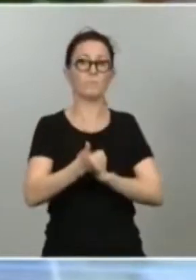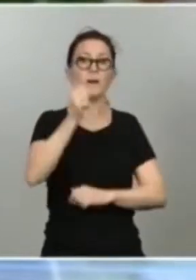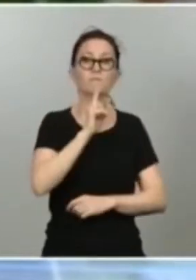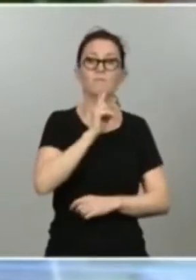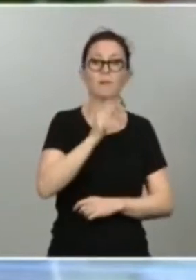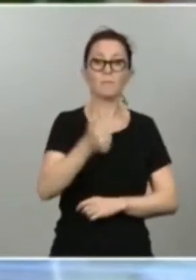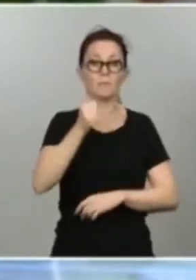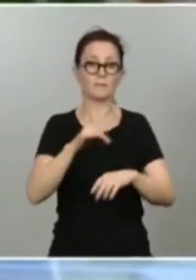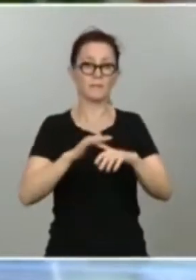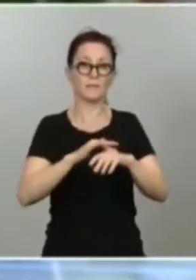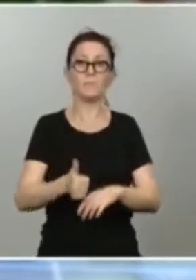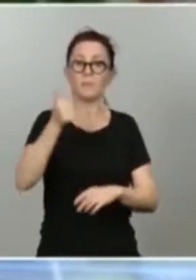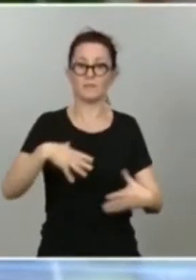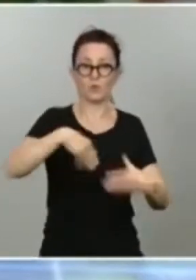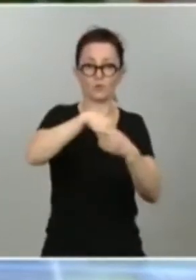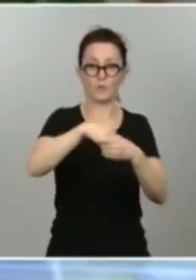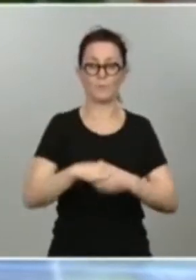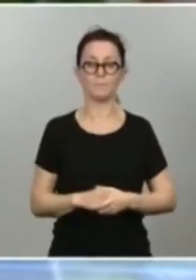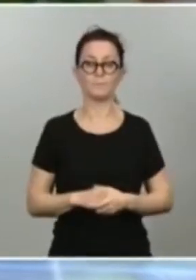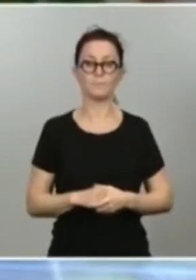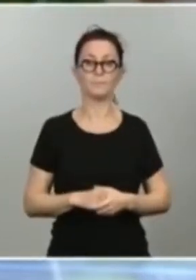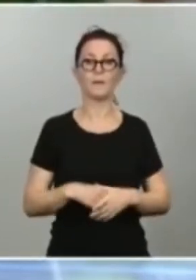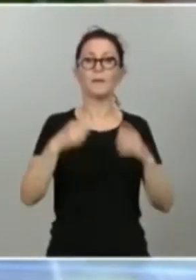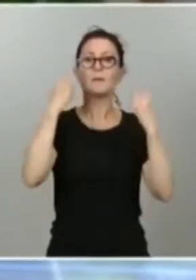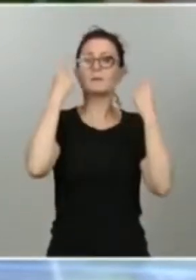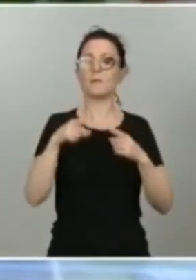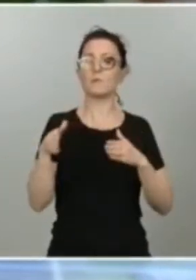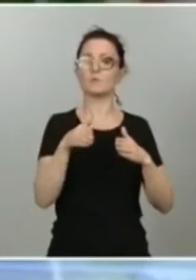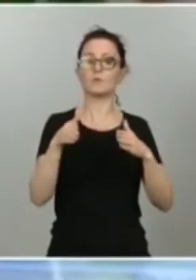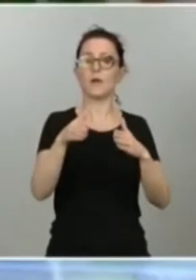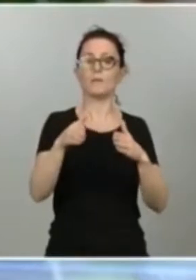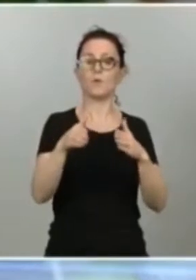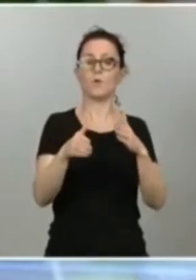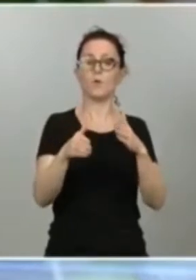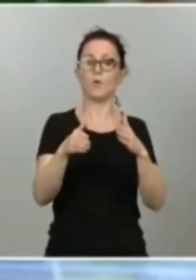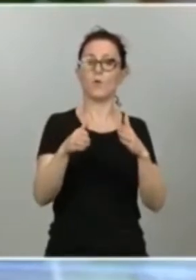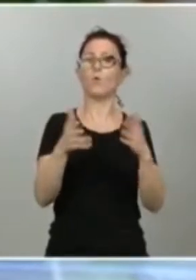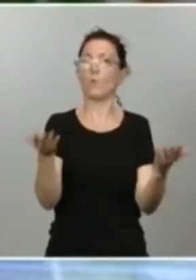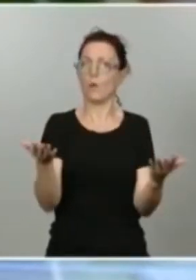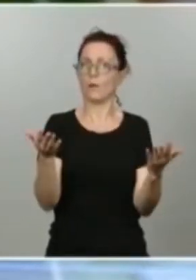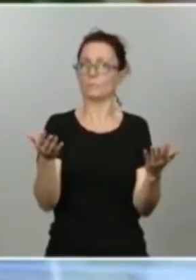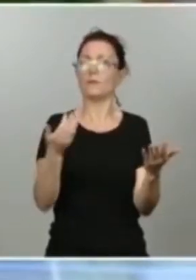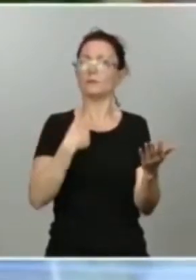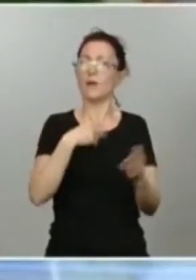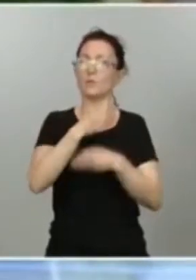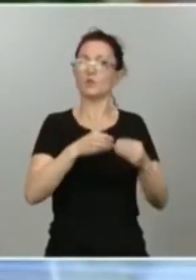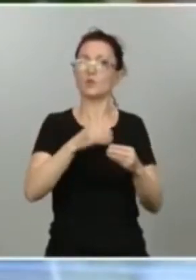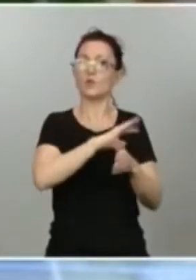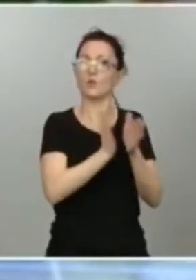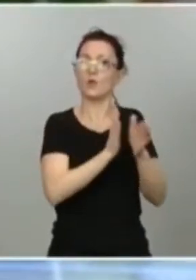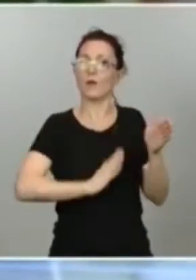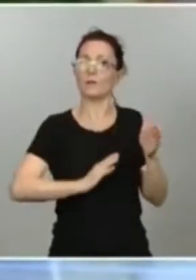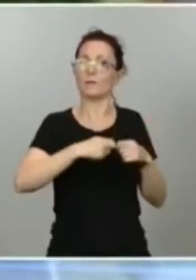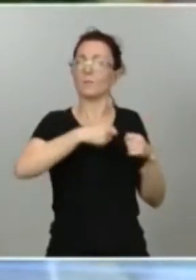inclusiva. Sabemos cuál es el camino, lo hemos demostrado con la prolongación de los ERTEs, lo hemos demostrado también siendo capaces de articular